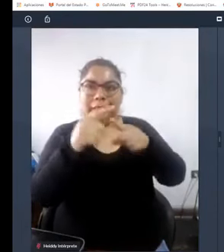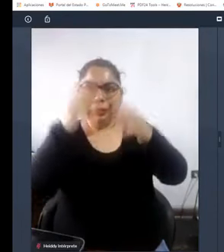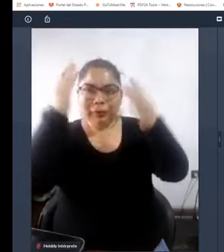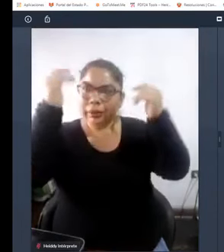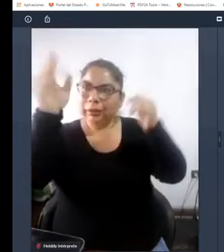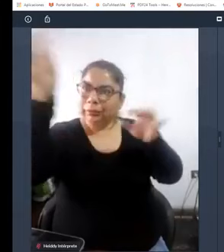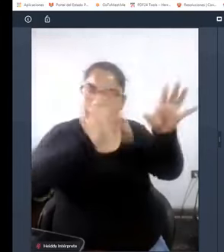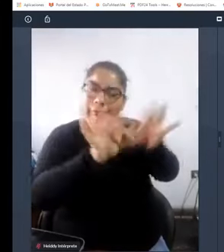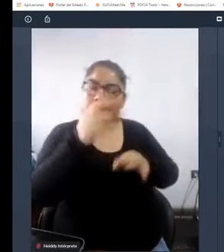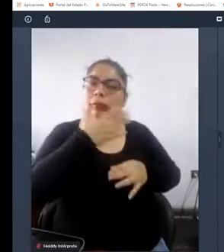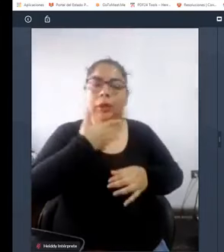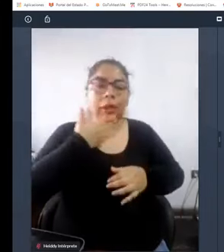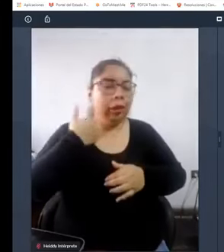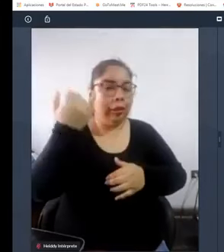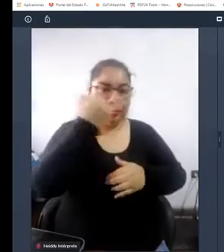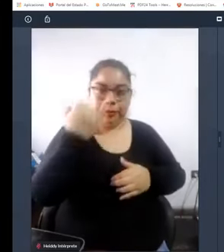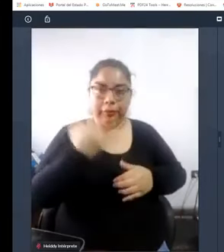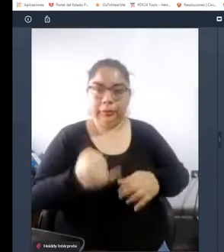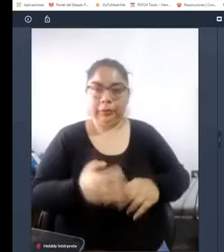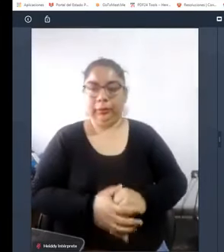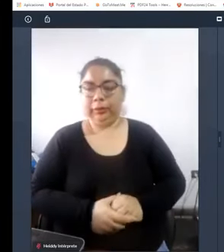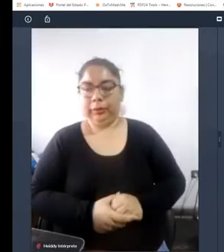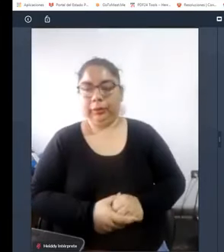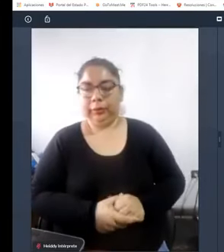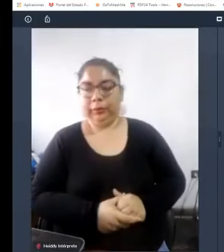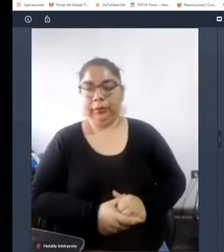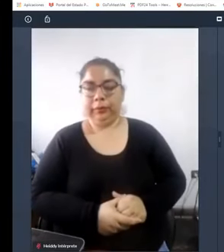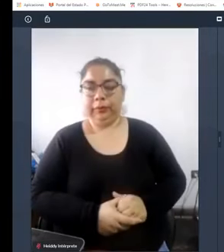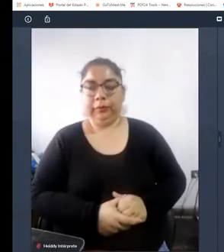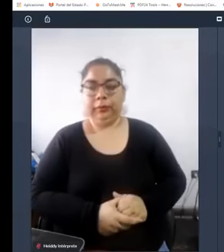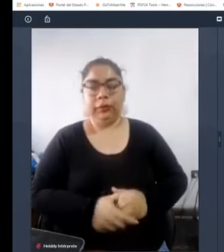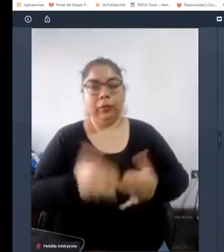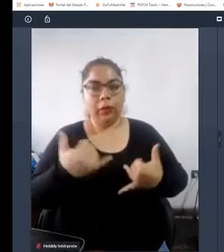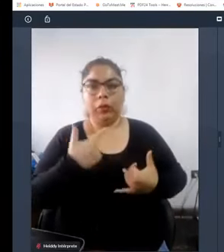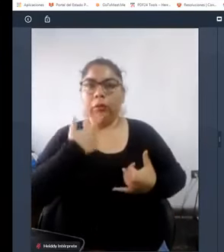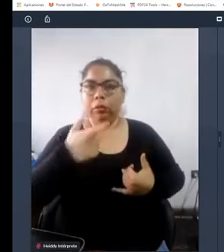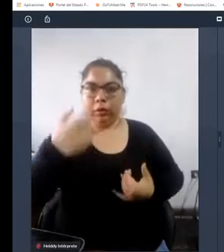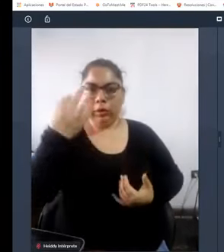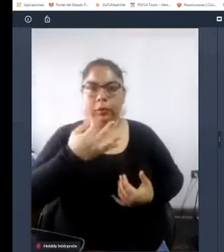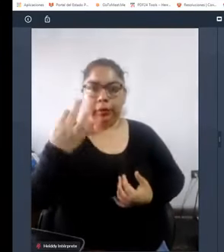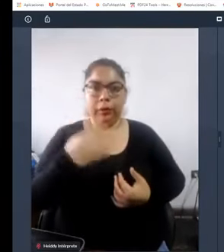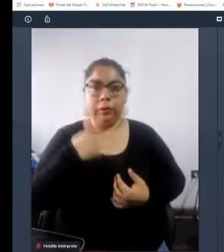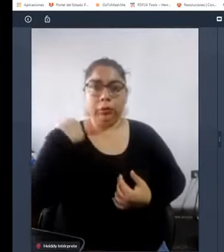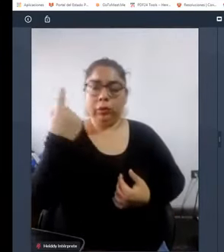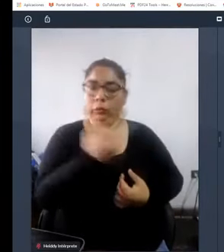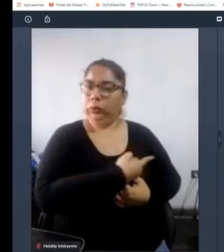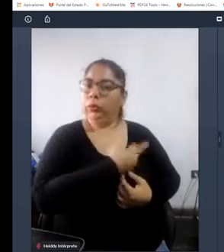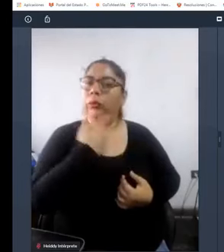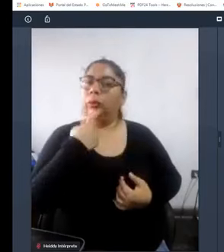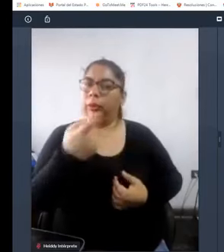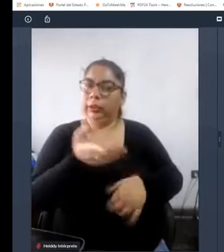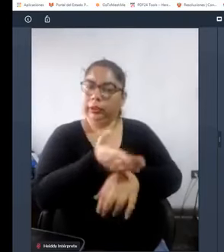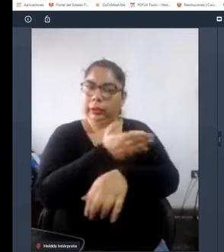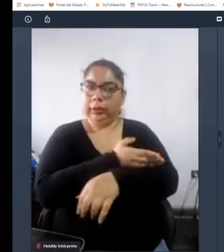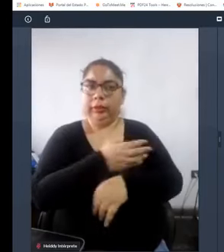justamente para poder hacerlo estoy de acuerdo con todo lo que se ha dicho hasta ahora